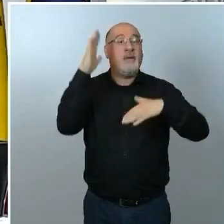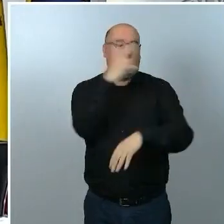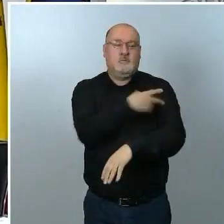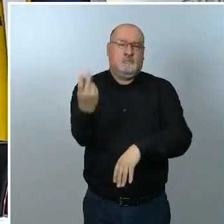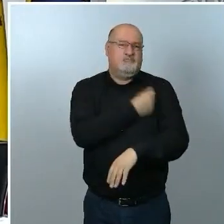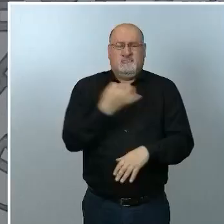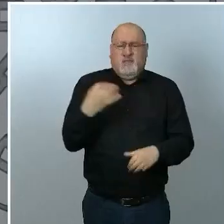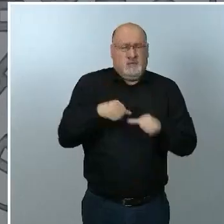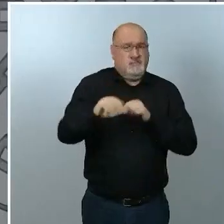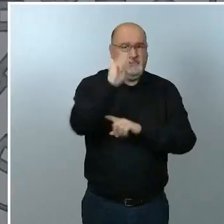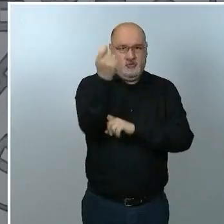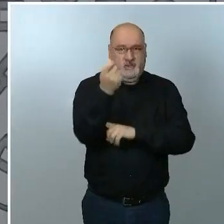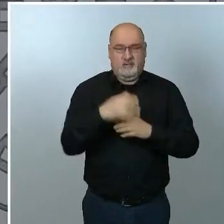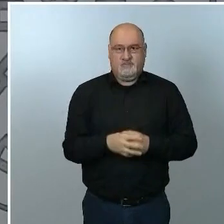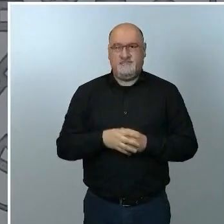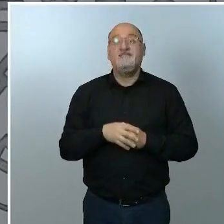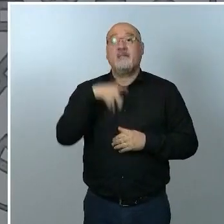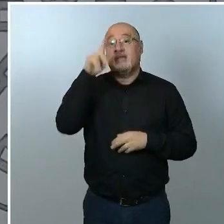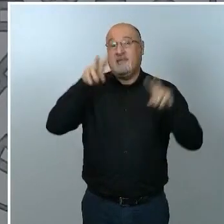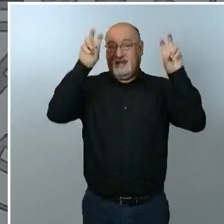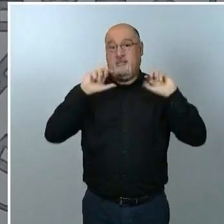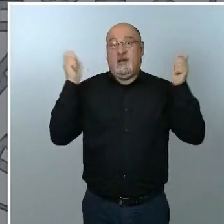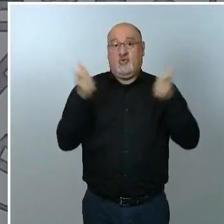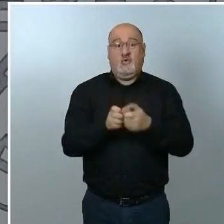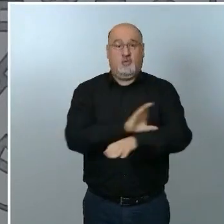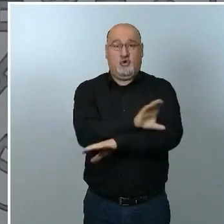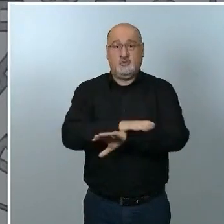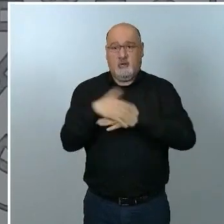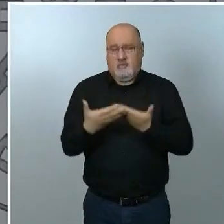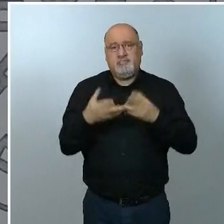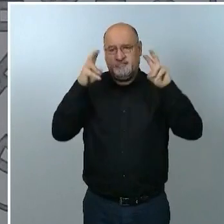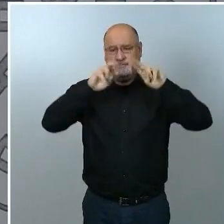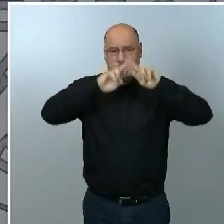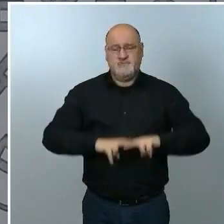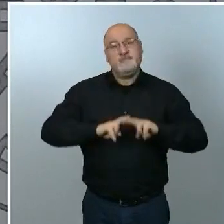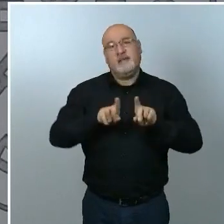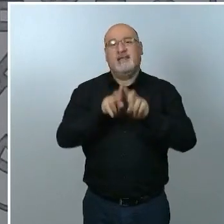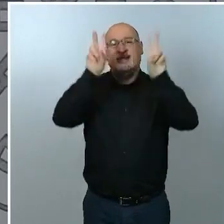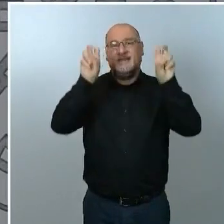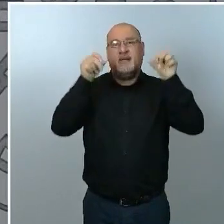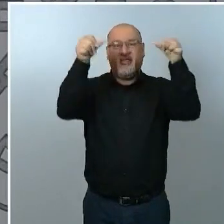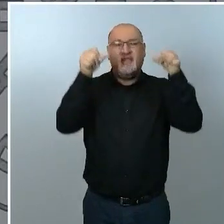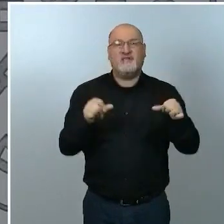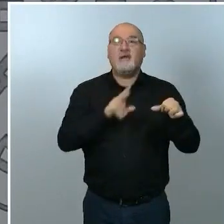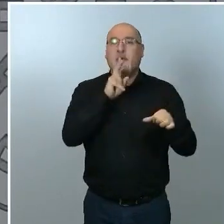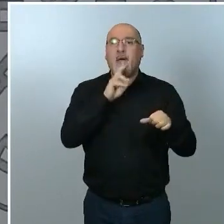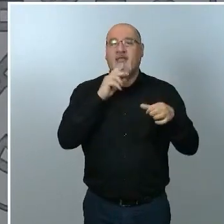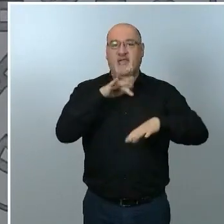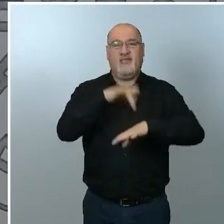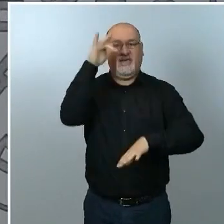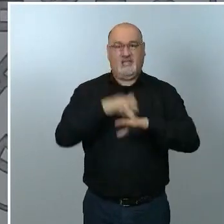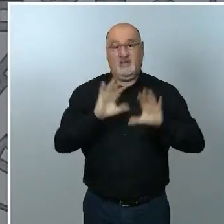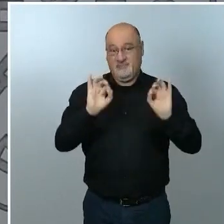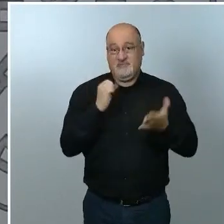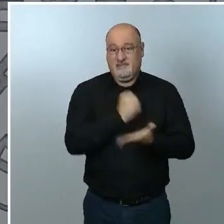También hemos abordado algunos, digamos, avances en el certificado verde digital que se continúa trabajando a buen ritmo con las